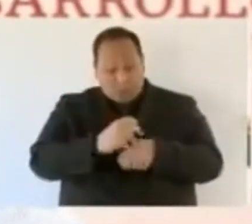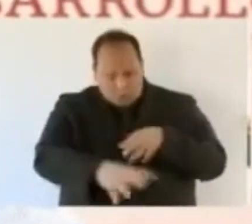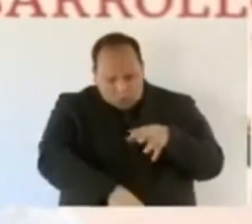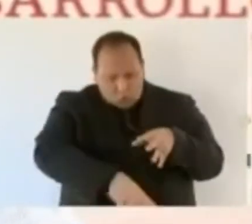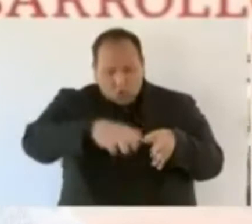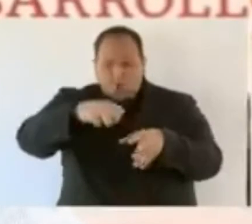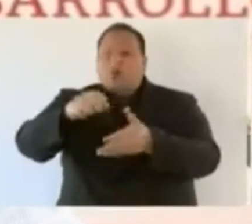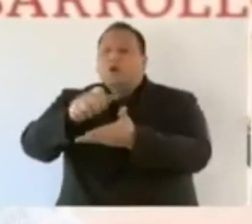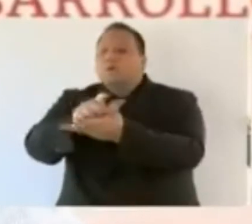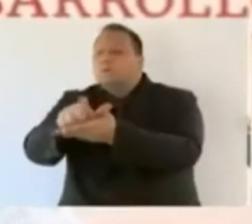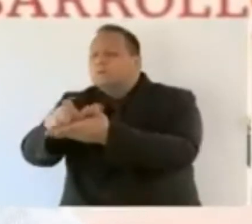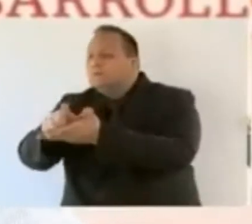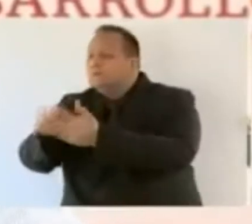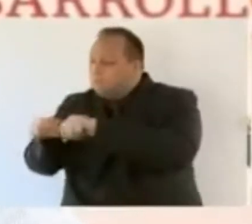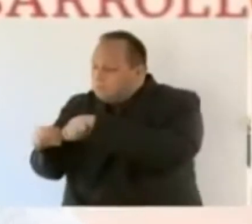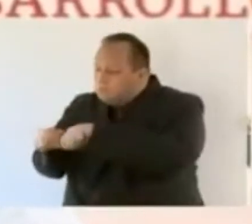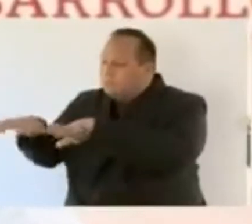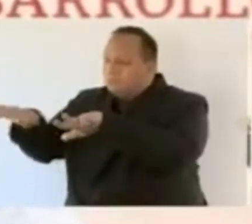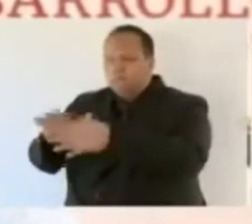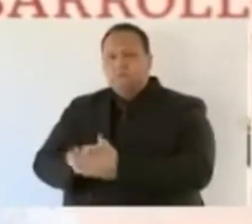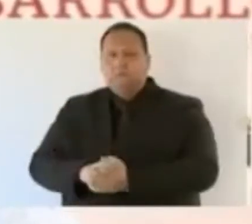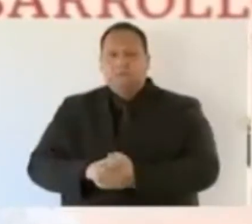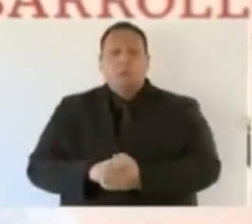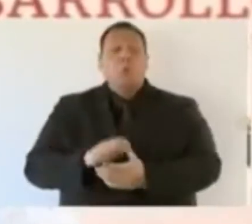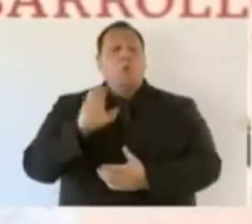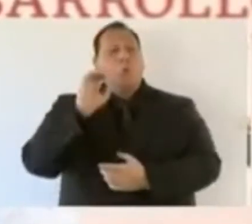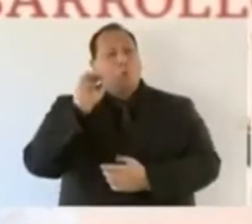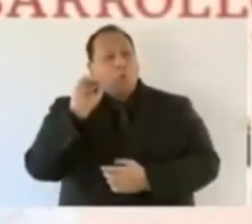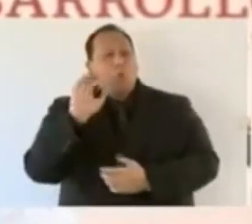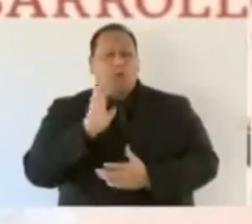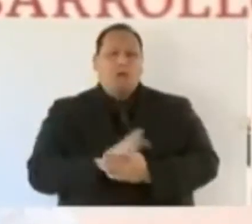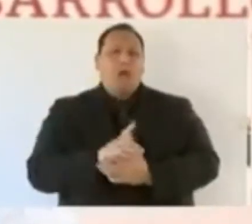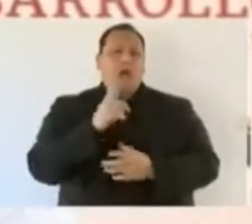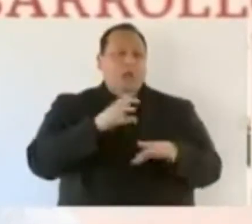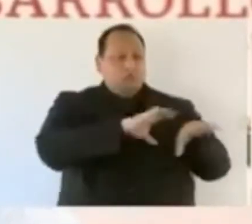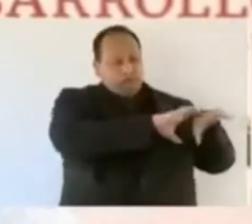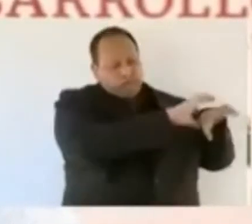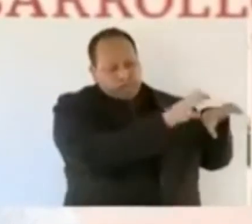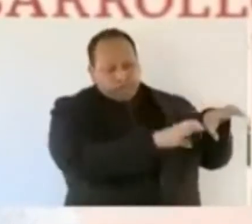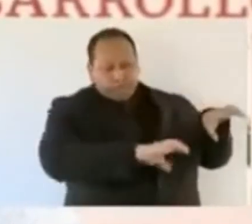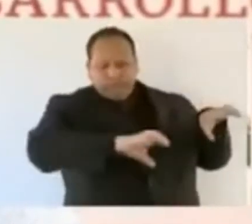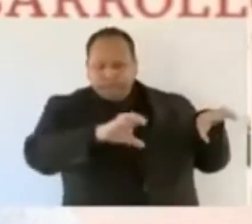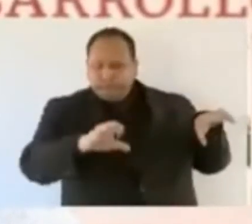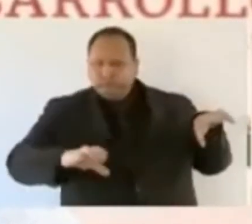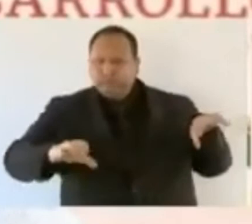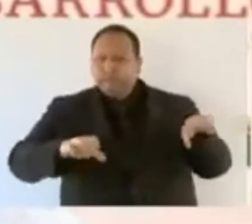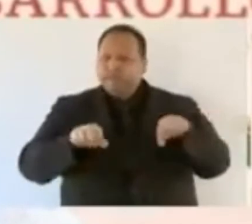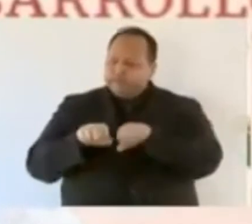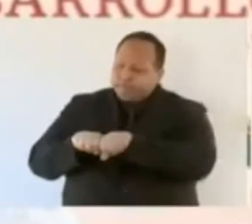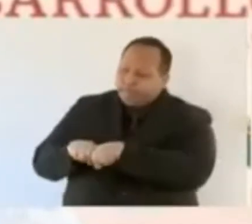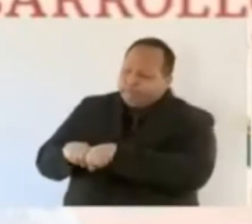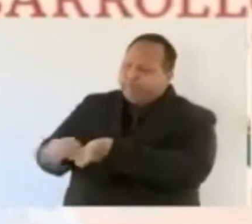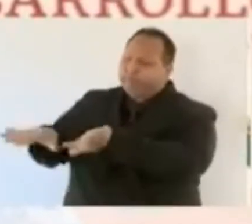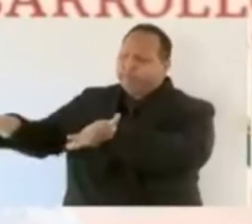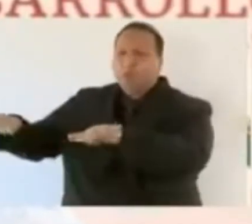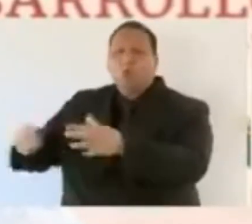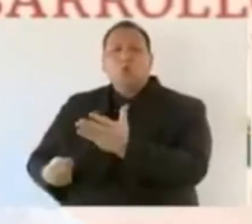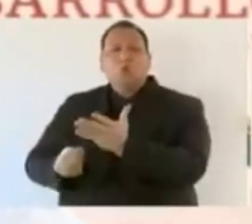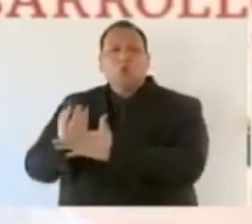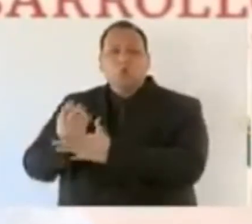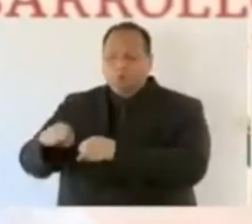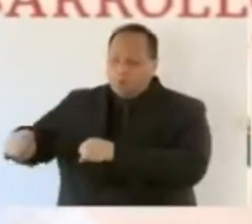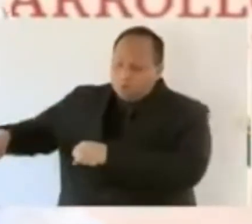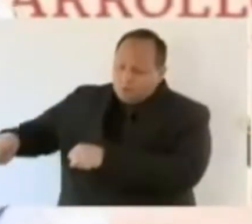o llevando el agua con redes nuevas,